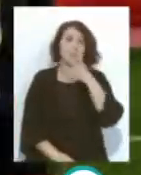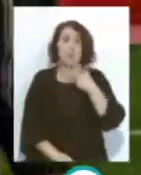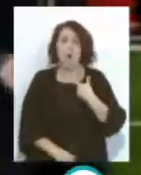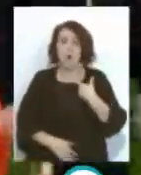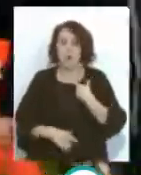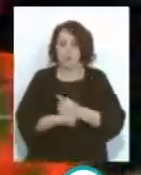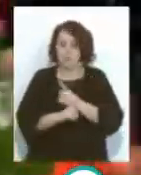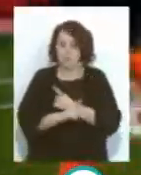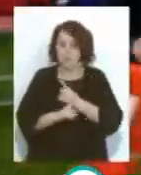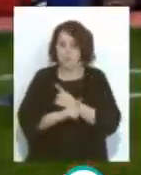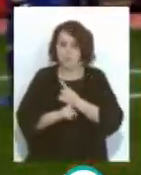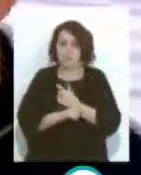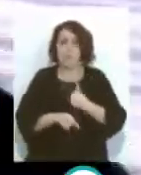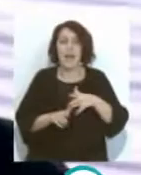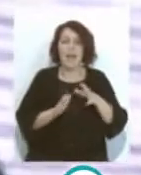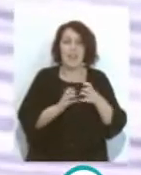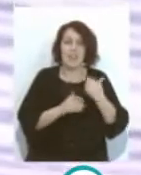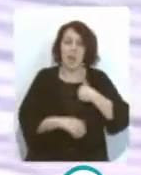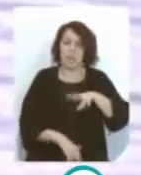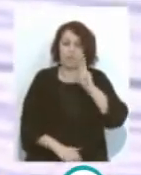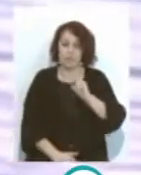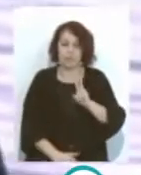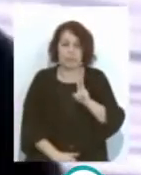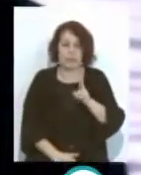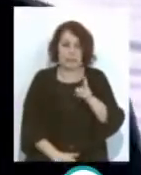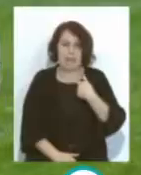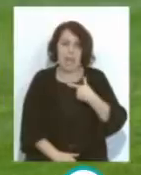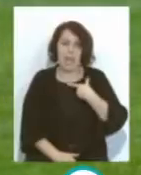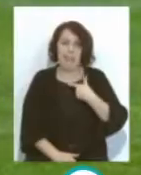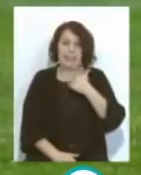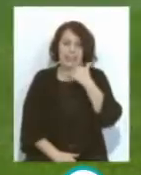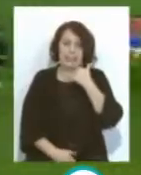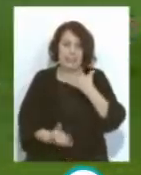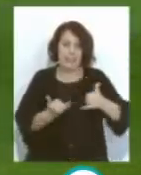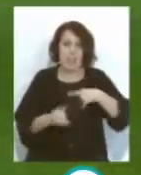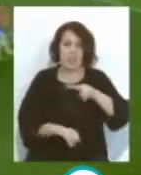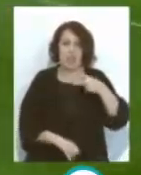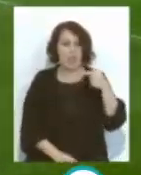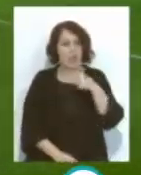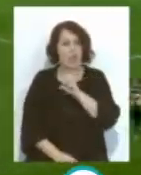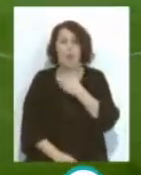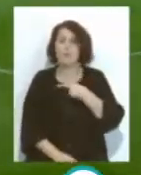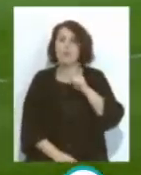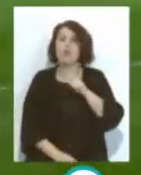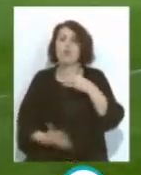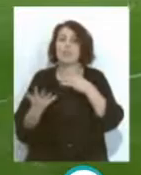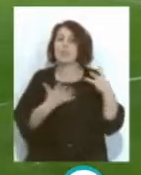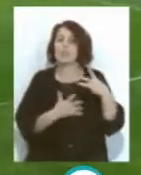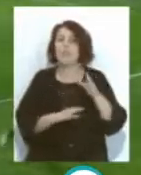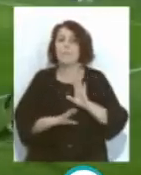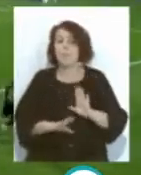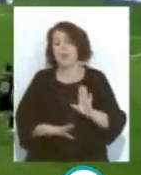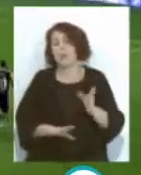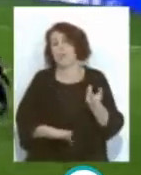tensión Que tuvo Un partido Donde el Granada Ya se veía Pasando a semifinales Con ese 2 a 0 En el minuto 88 Pero